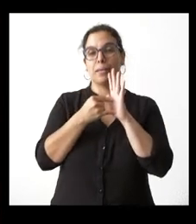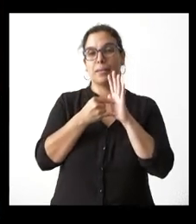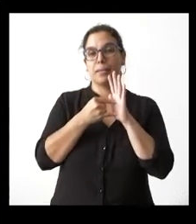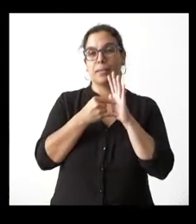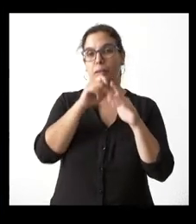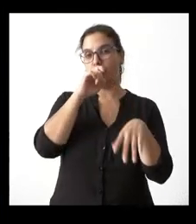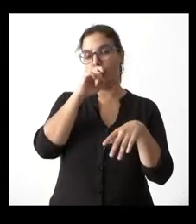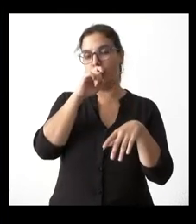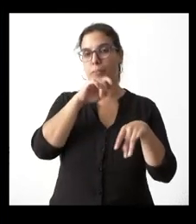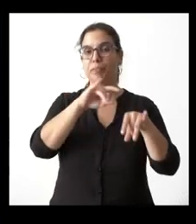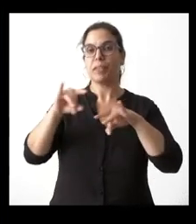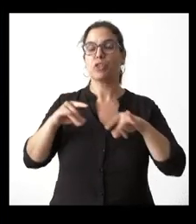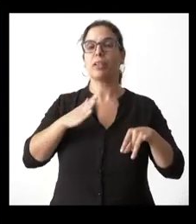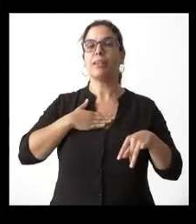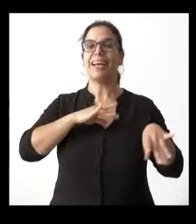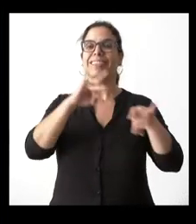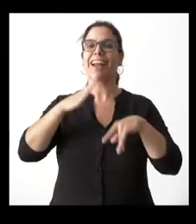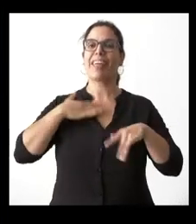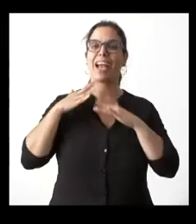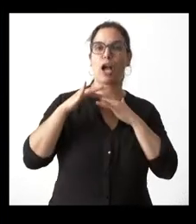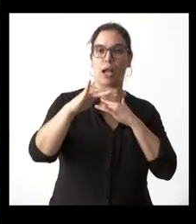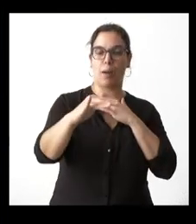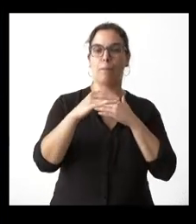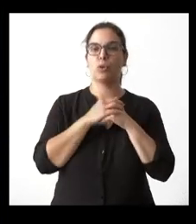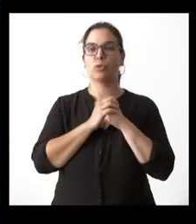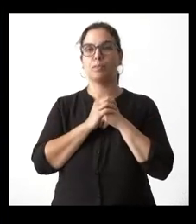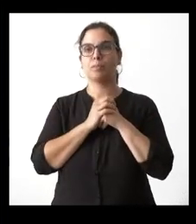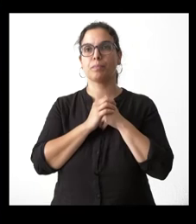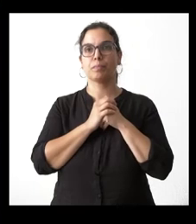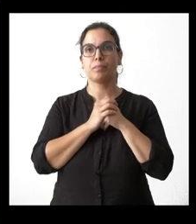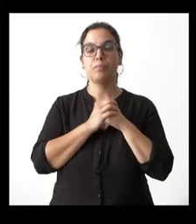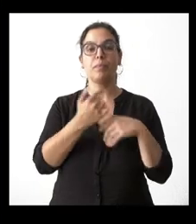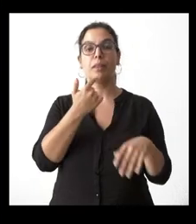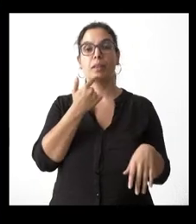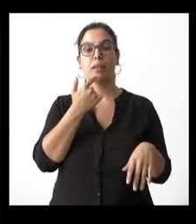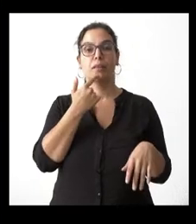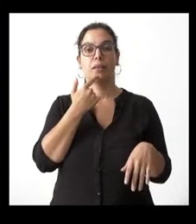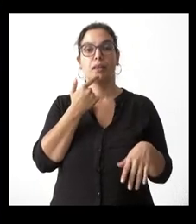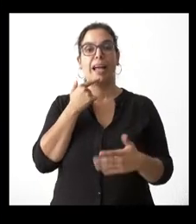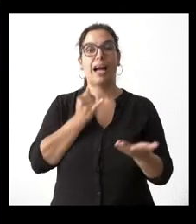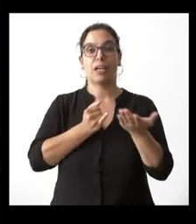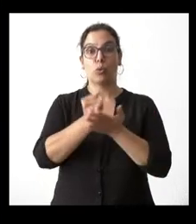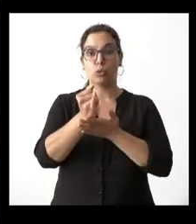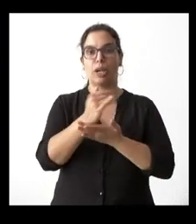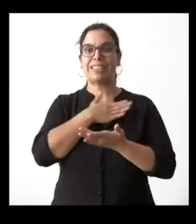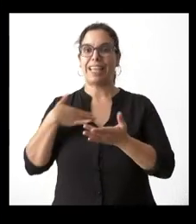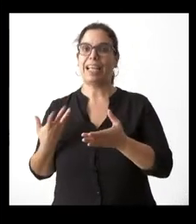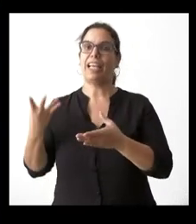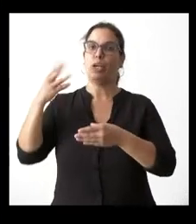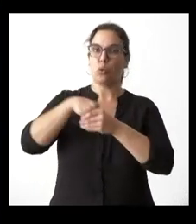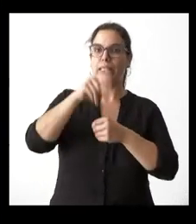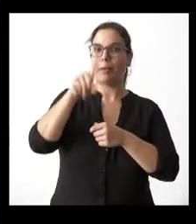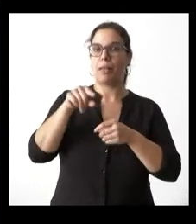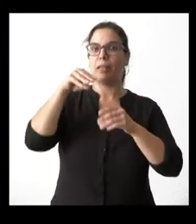territorial de tierra de campos piden los agricultores que no se deje a este sector fuera no sé cuál es